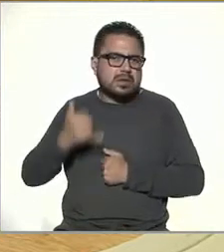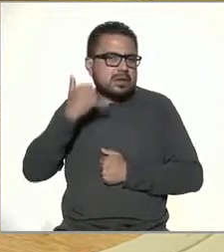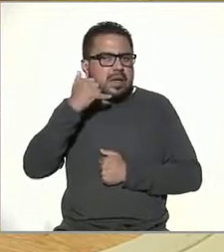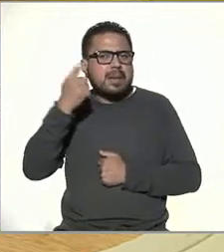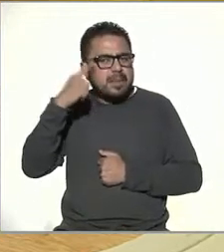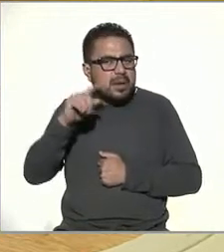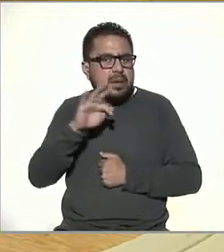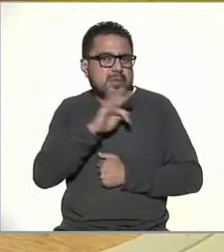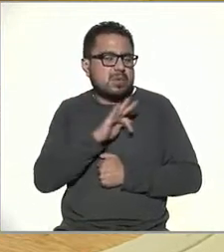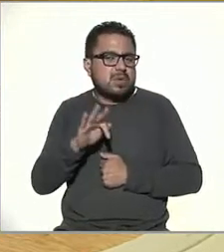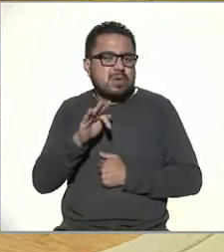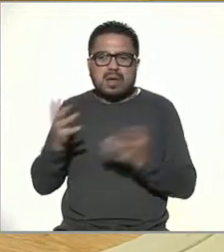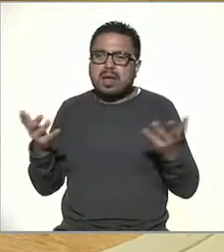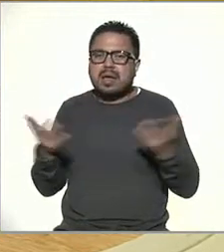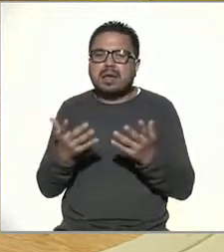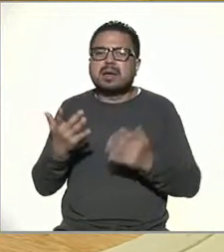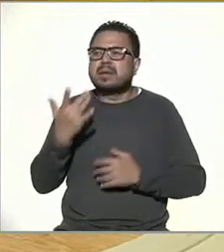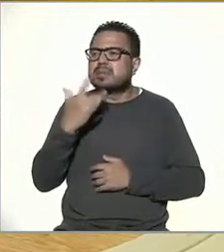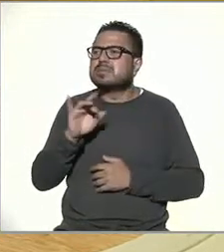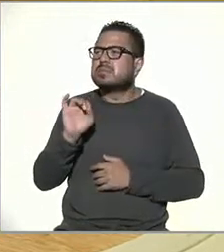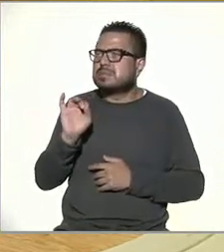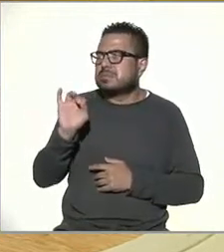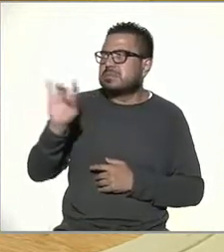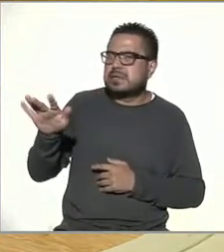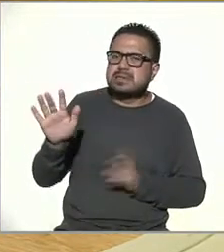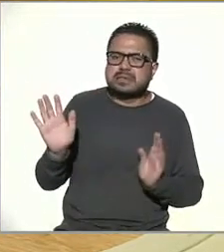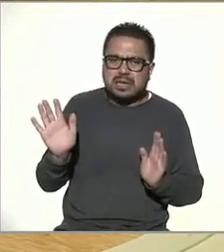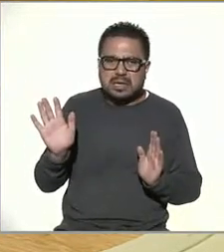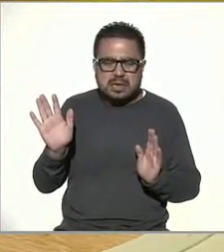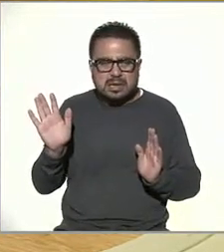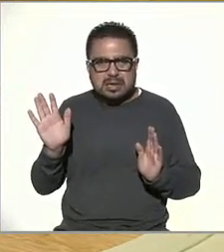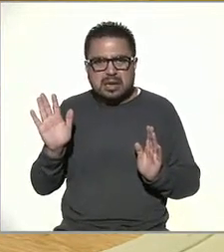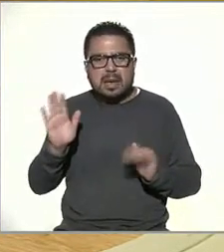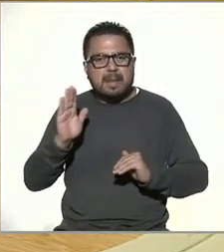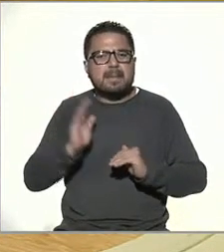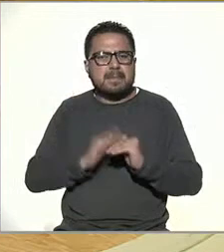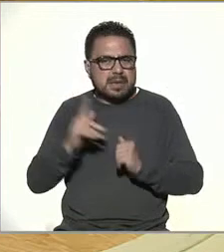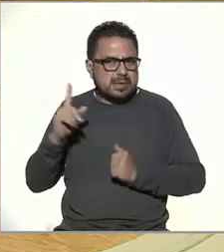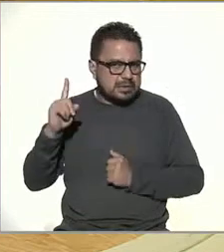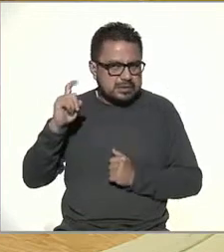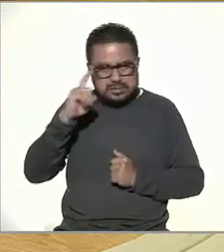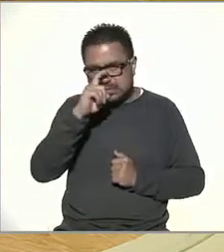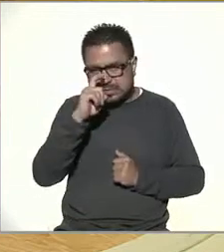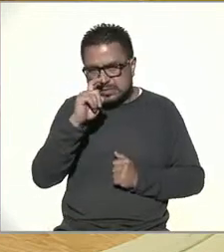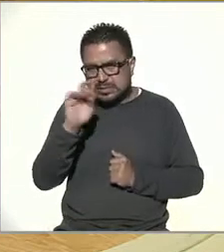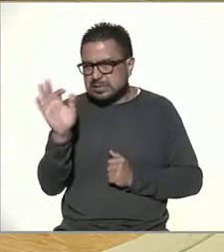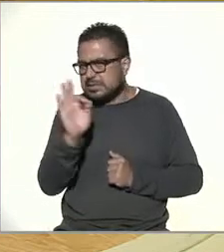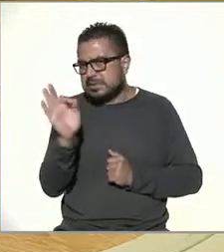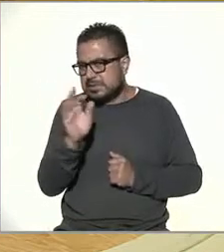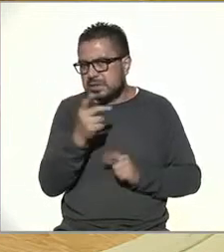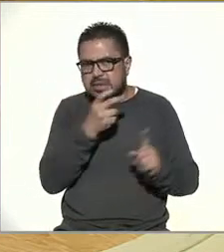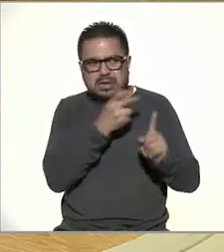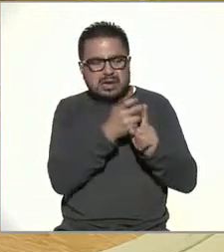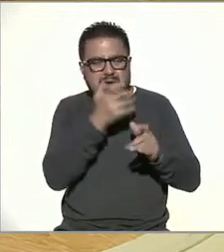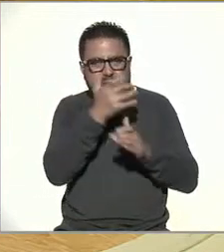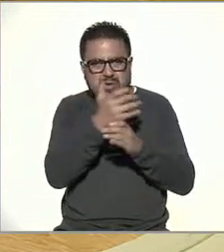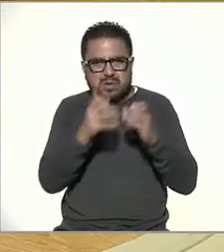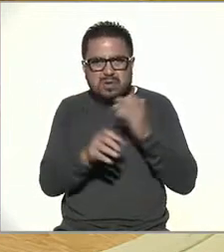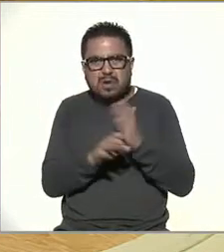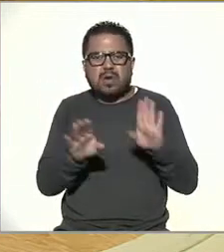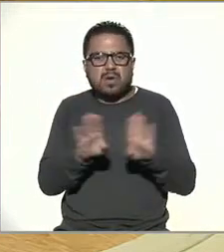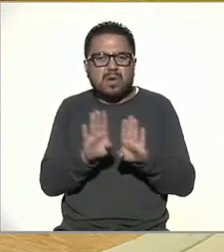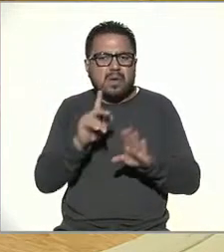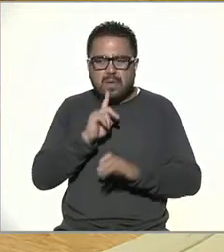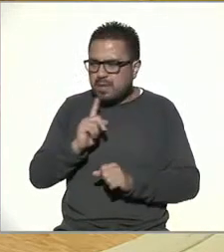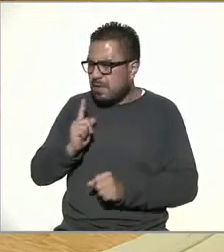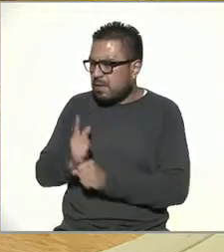para poder hacer mensajes imagino ya será más complicado este tipo de situaciones de ver